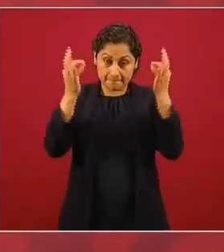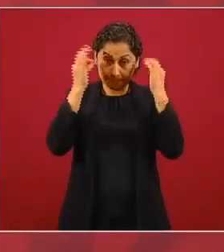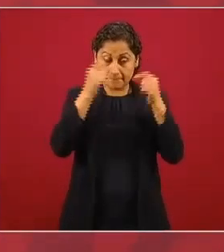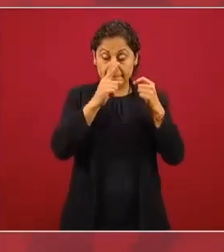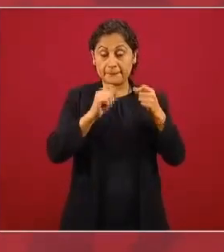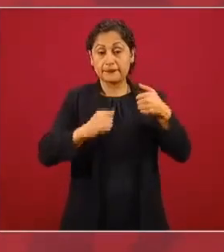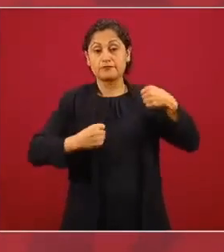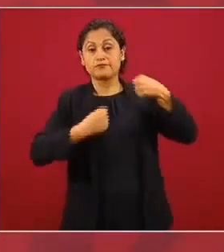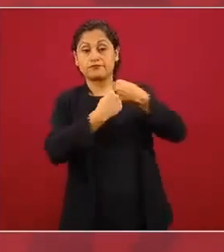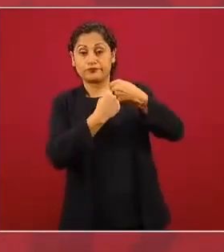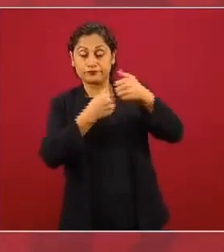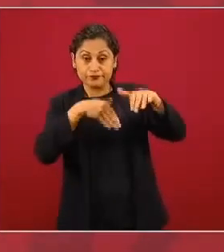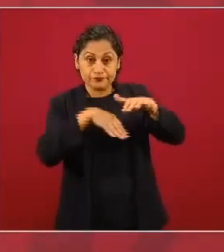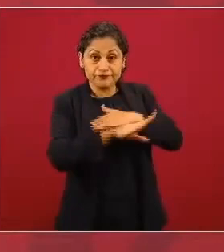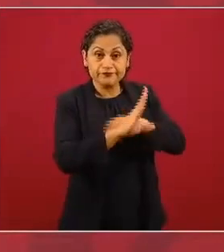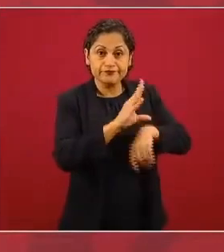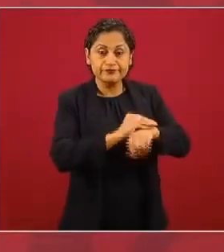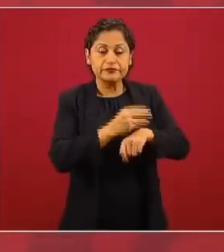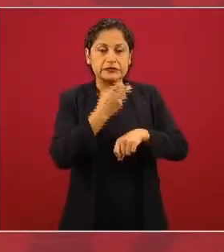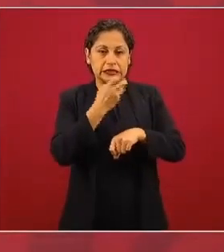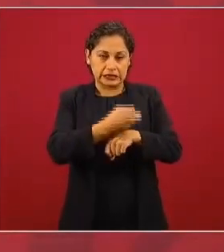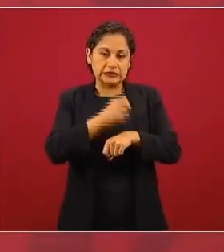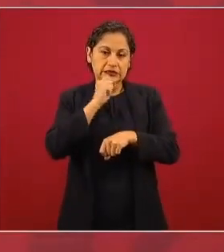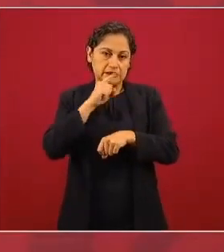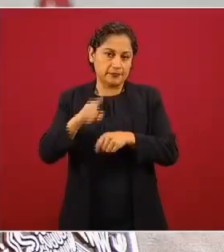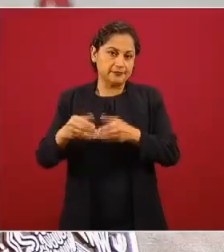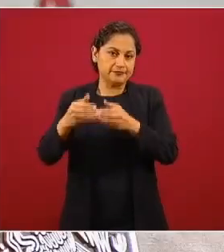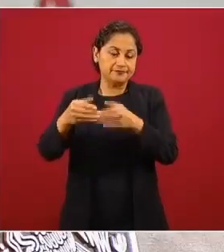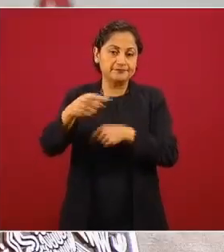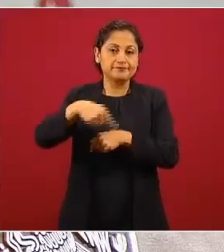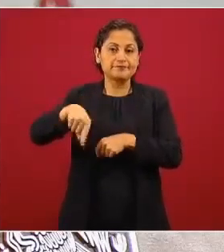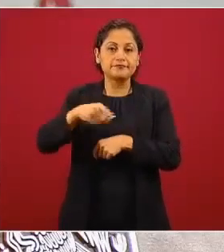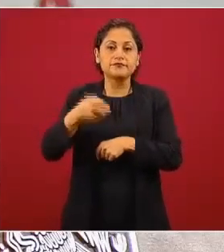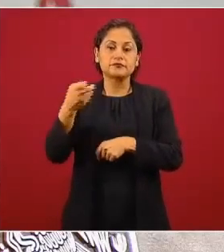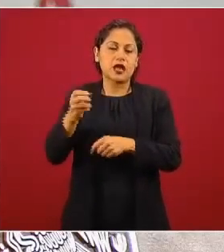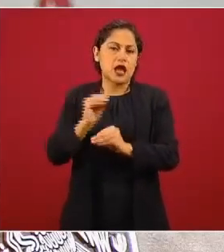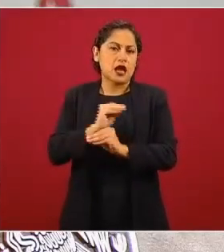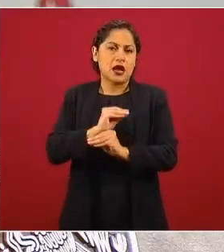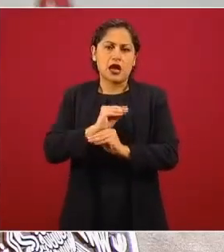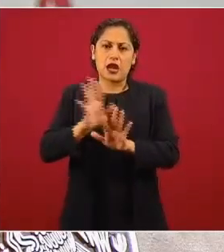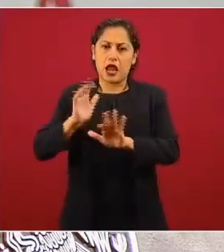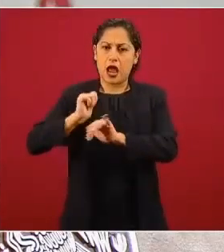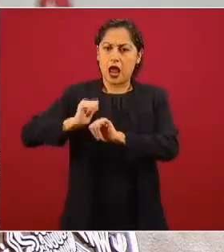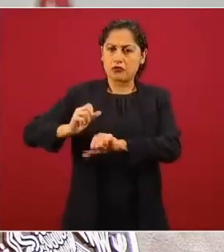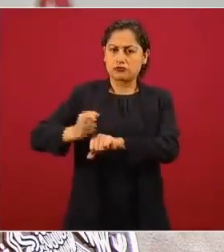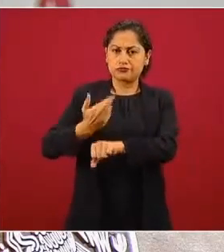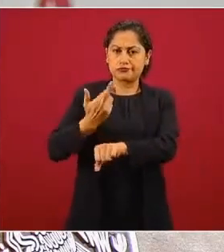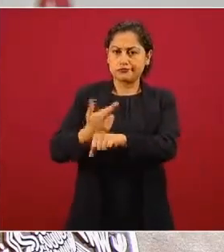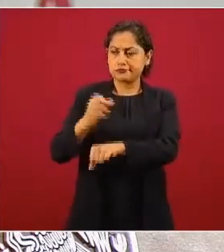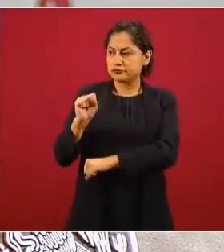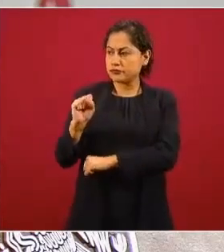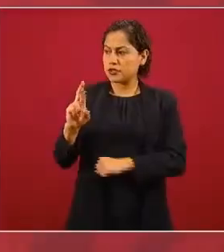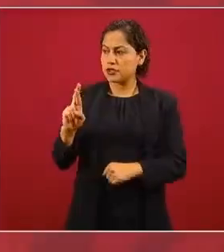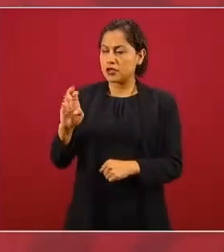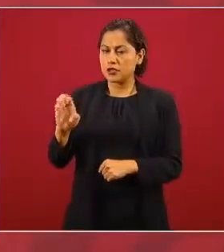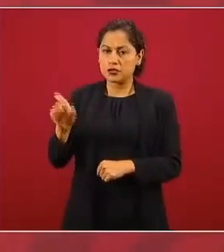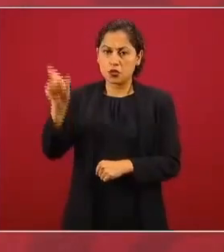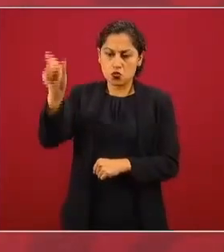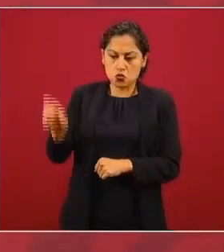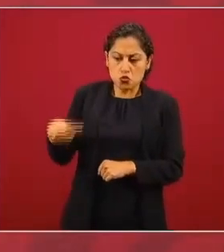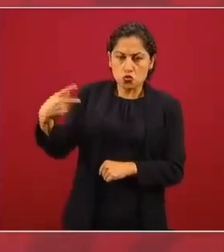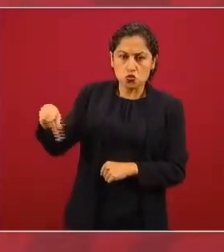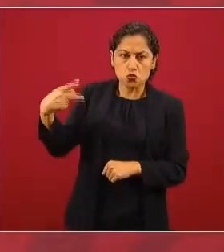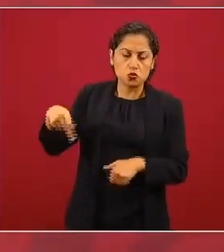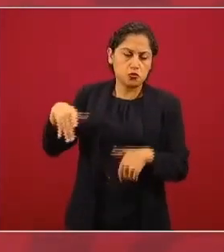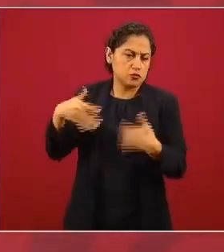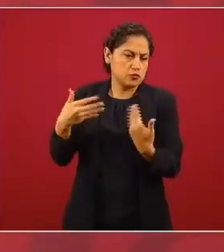Es claro que el secretario de Comunicaciones, que es un hombre con criterio, no